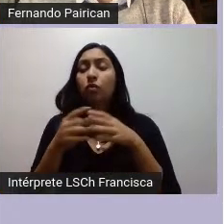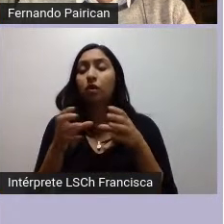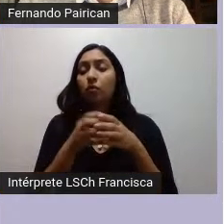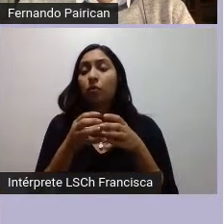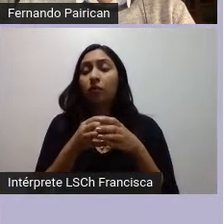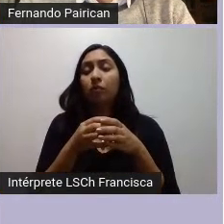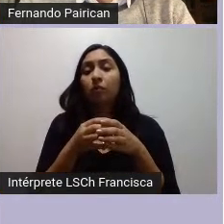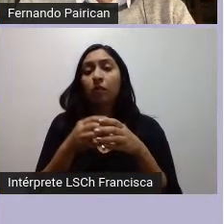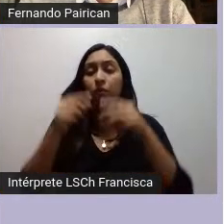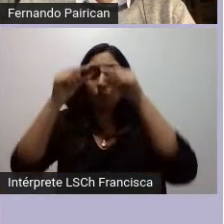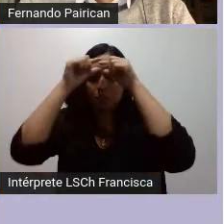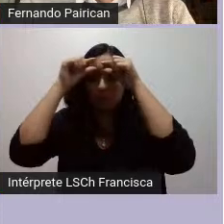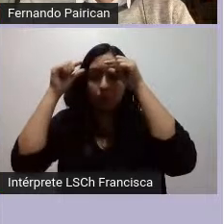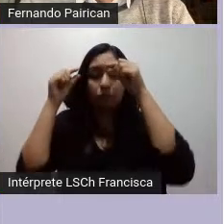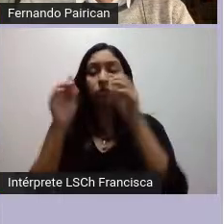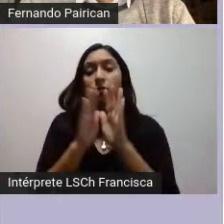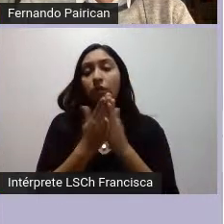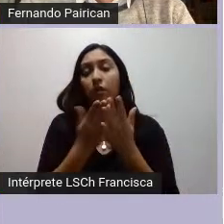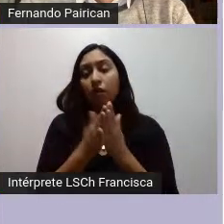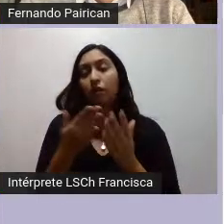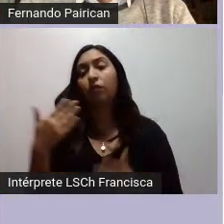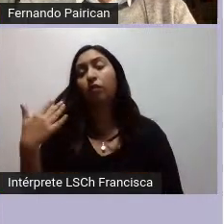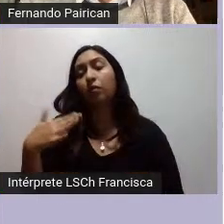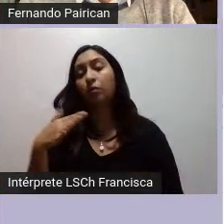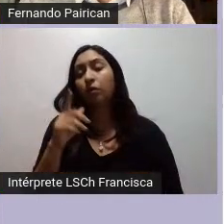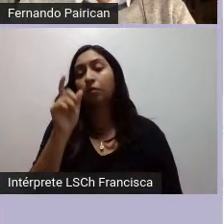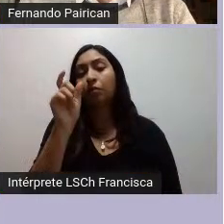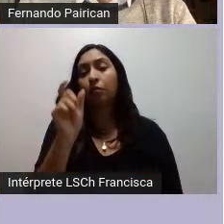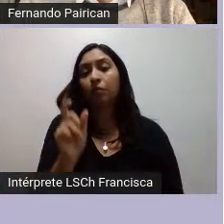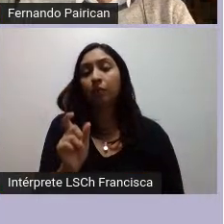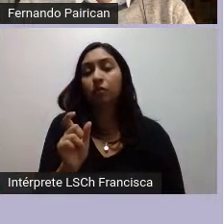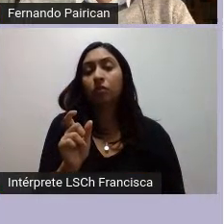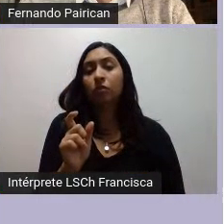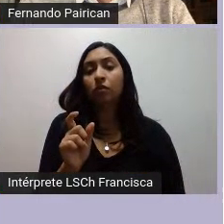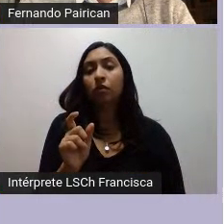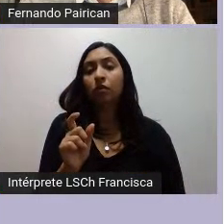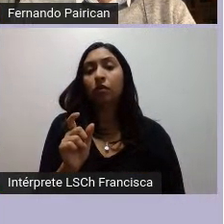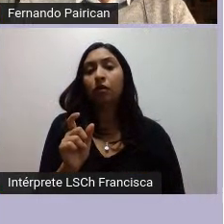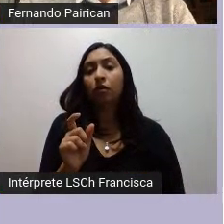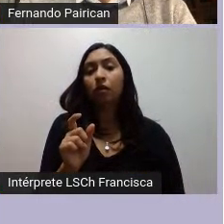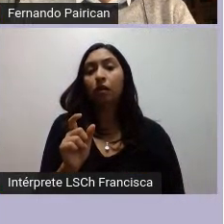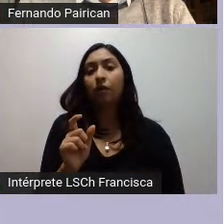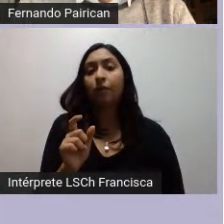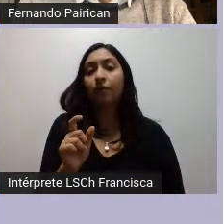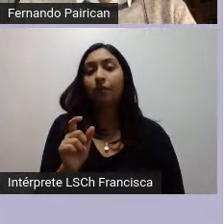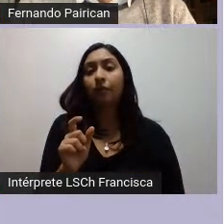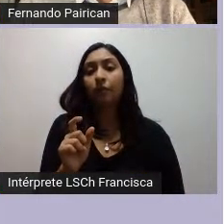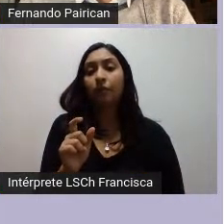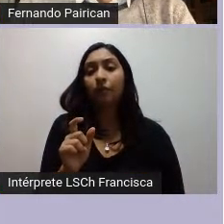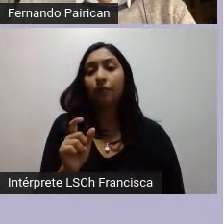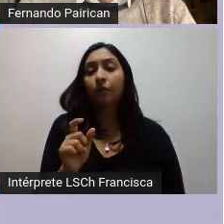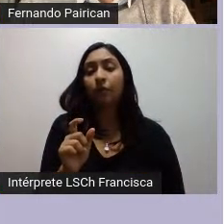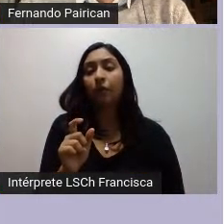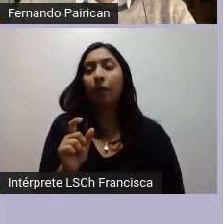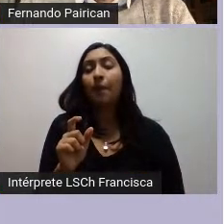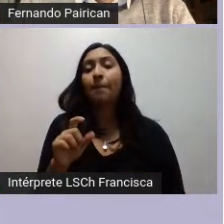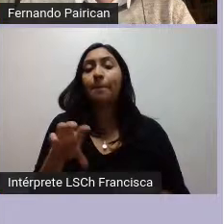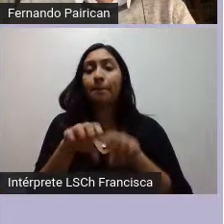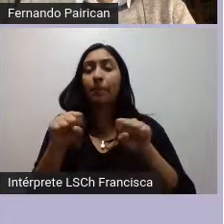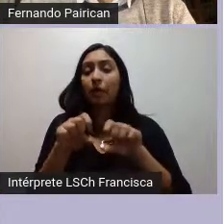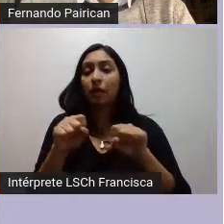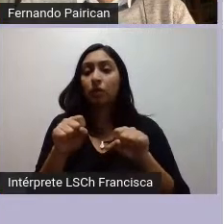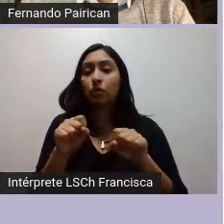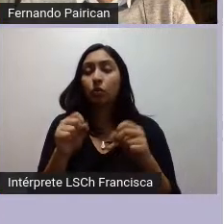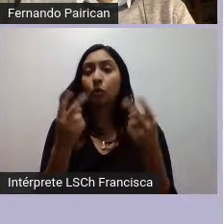que a me parece muy importante del antropólogo Rolf Foster pacto de sumisión o actos de rebelión donde plantea un poco que los acuerdos